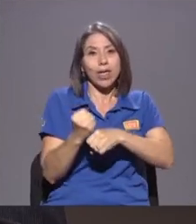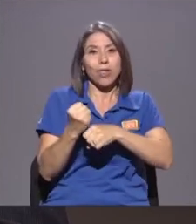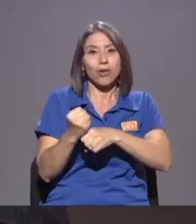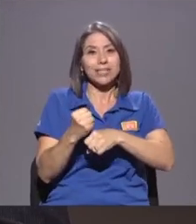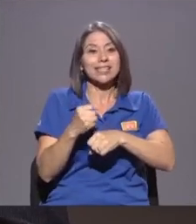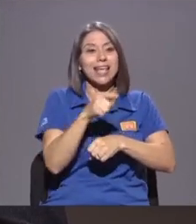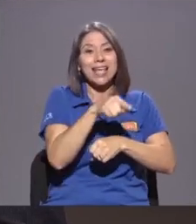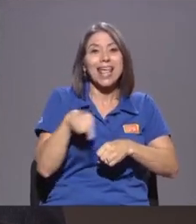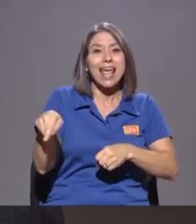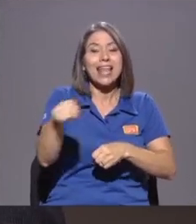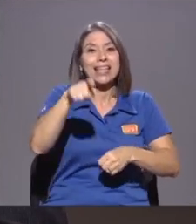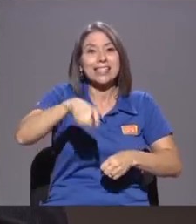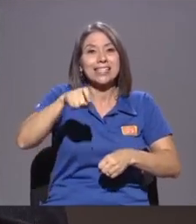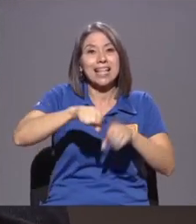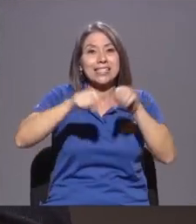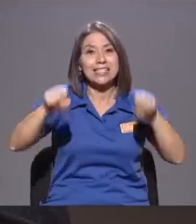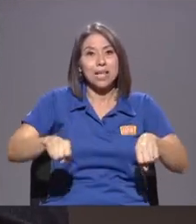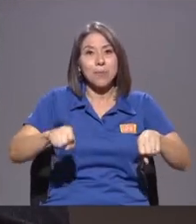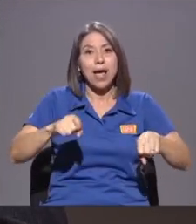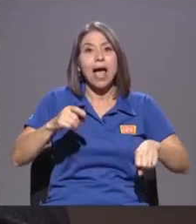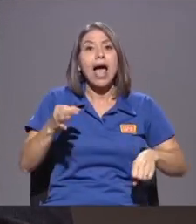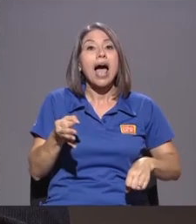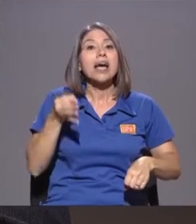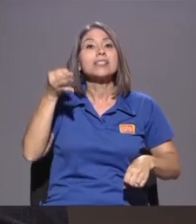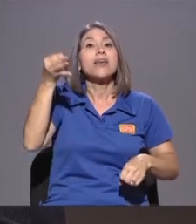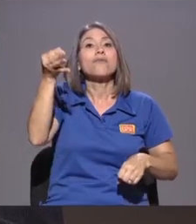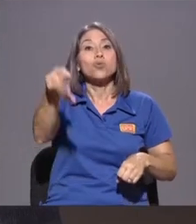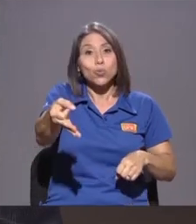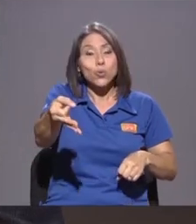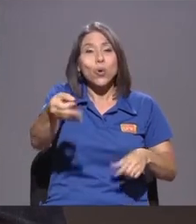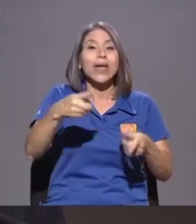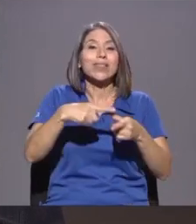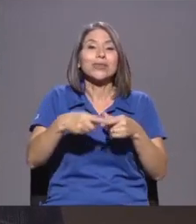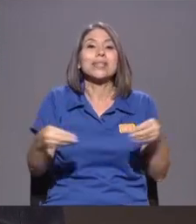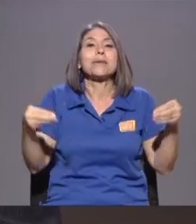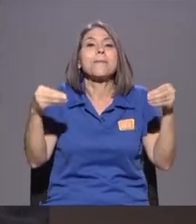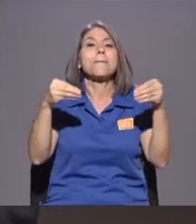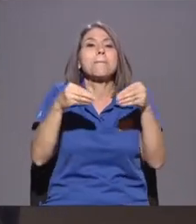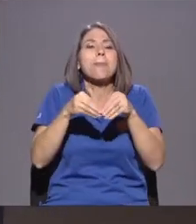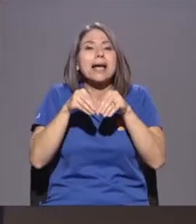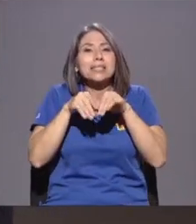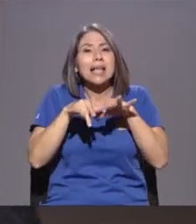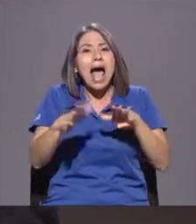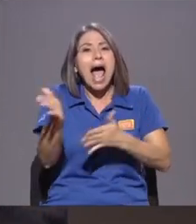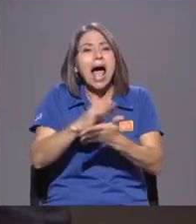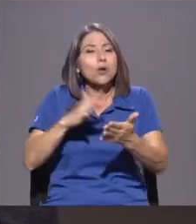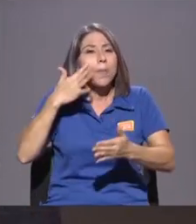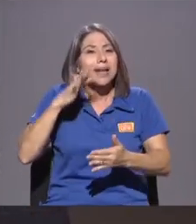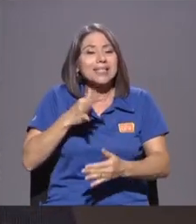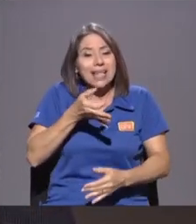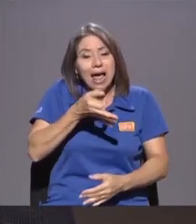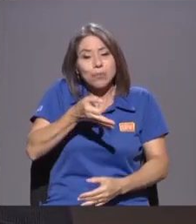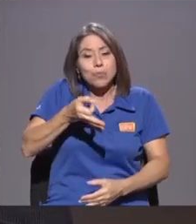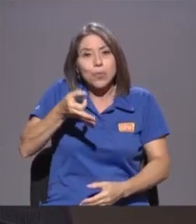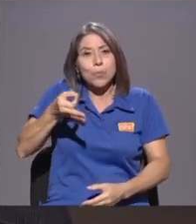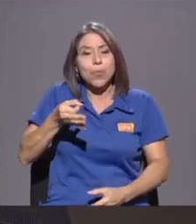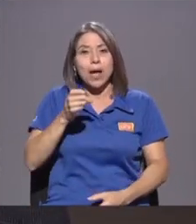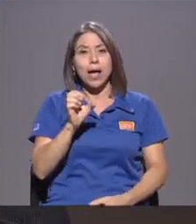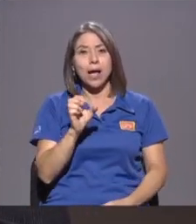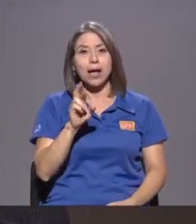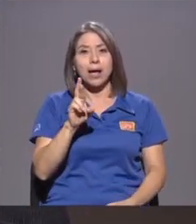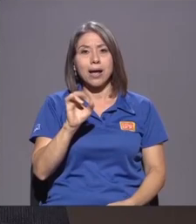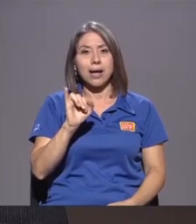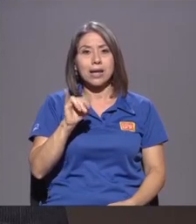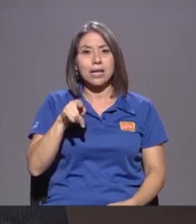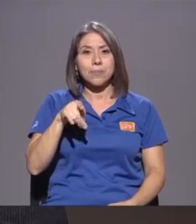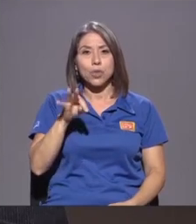administrar El sistema Hacia futuro Agregan Vamos a migrar Más Hacia algo Más parecido A una criptomoneda En el sentido De que Esta cantidad